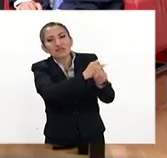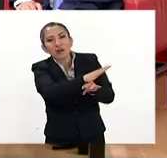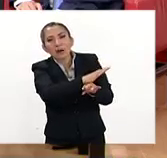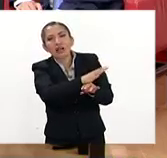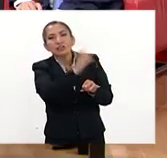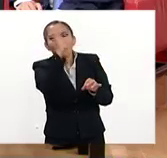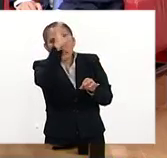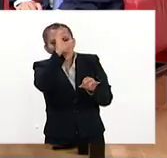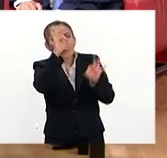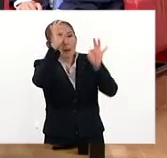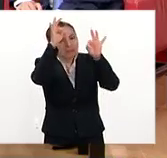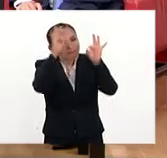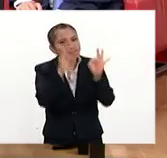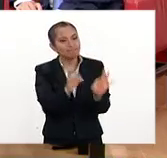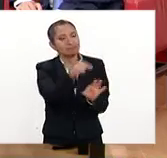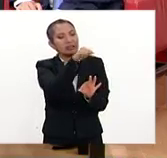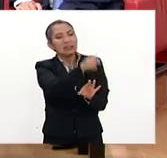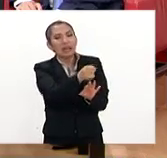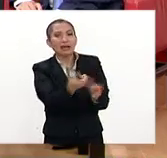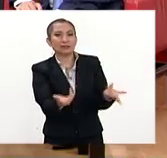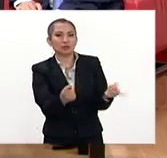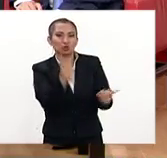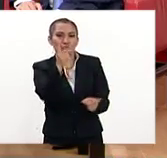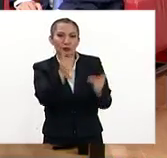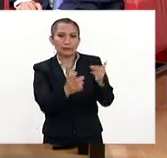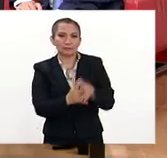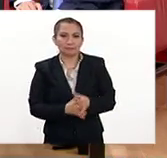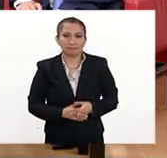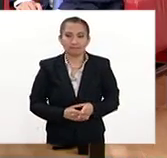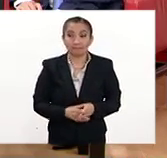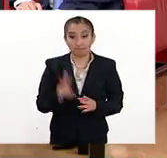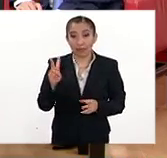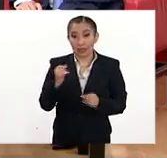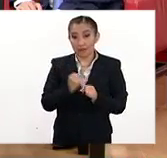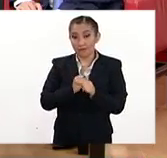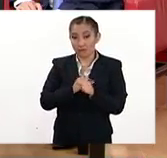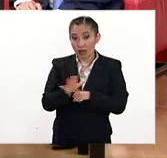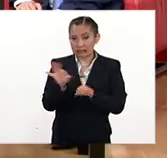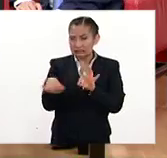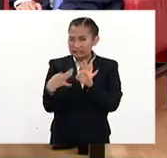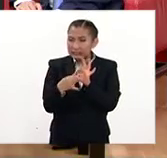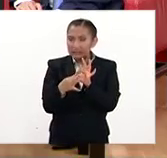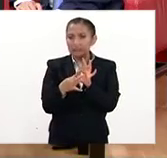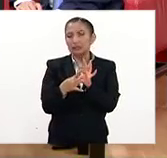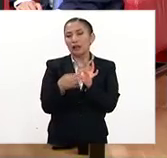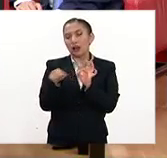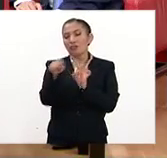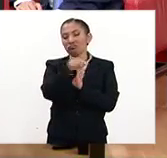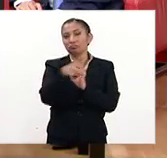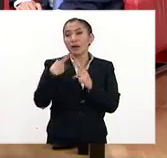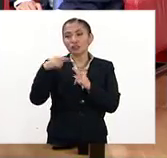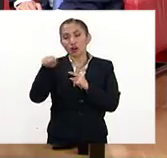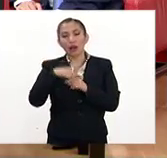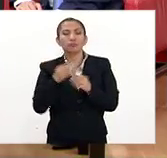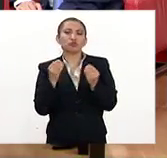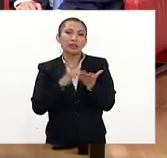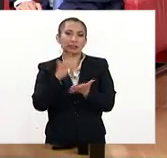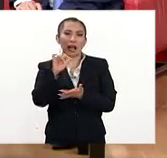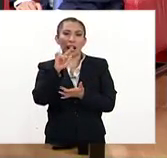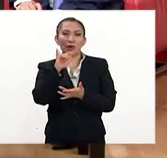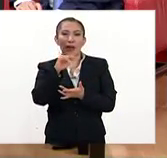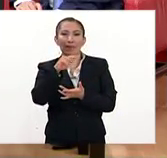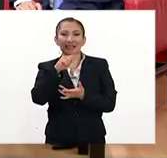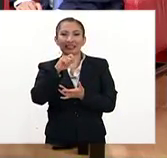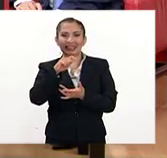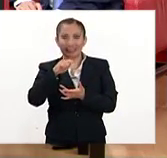creíble, científica, todos estos puntos. Finalmente, lo que es información precisa, ¿no? A los consumidores. Muchísimas gracias, Laura